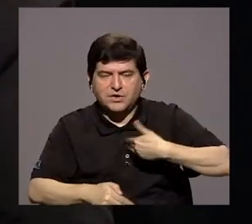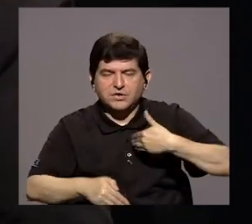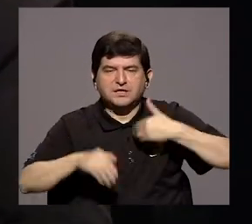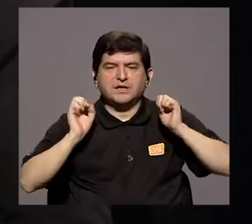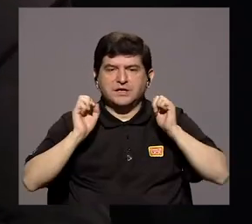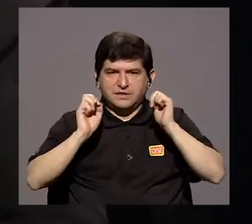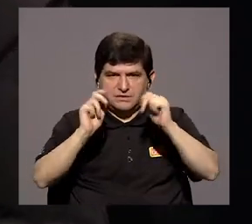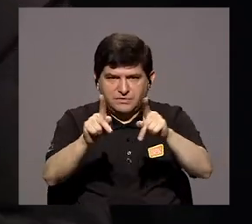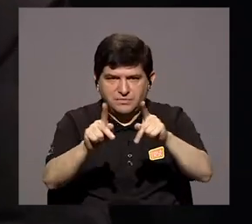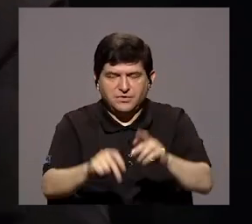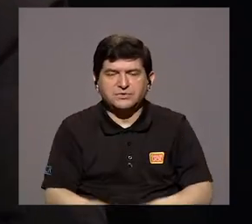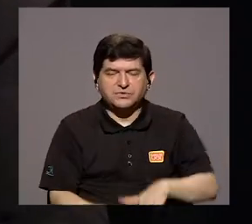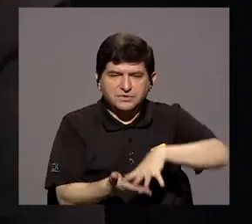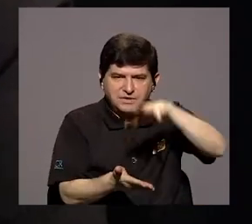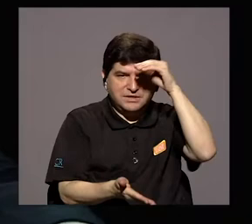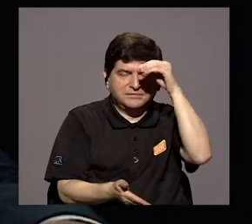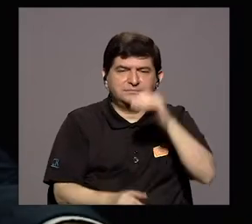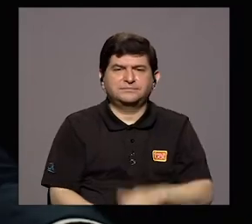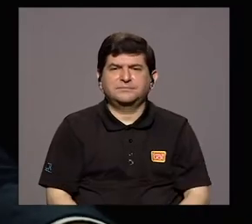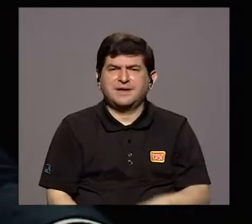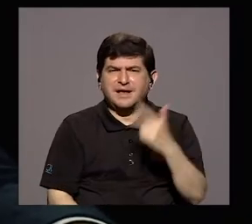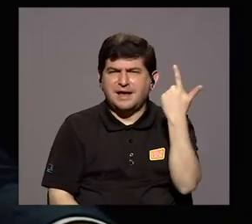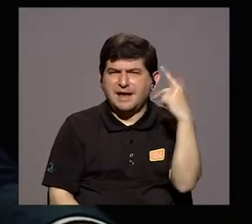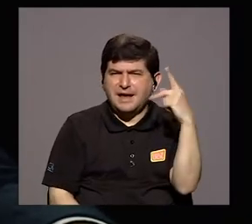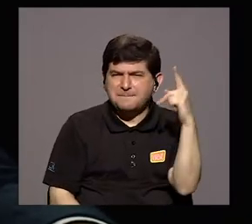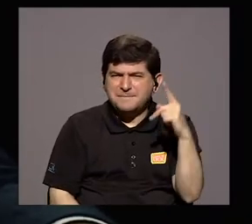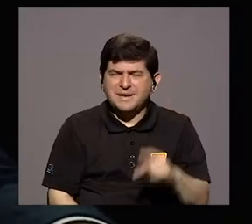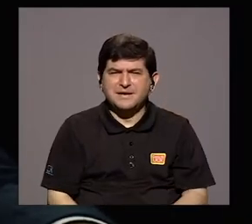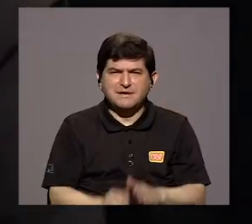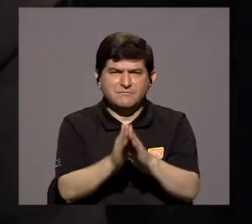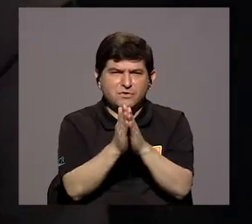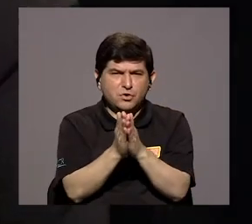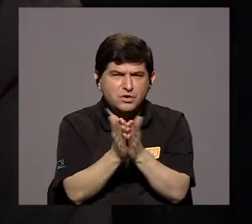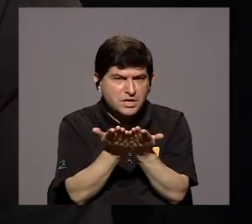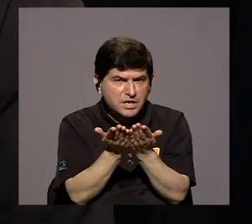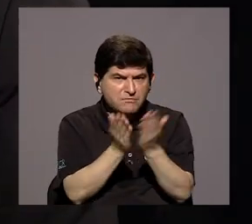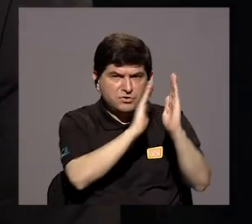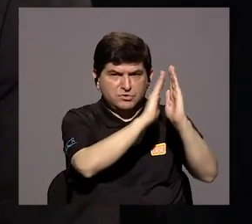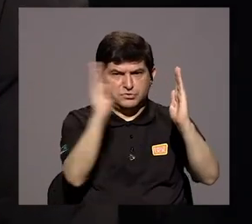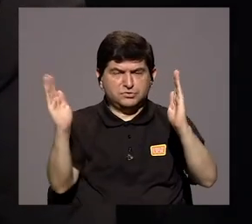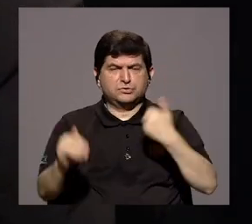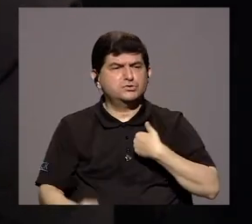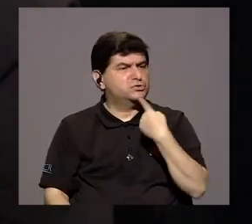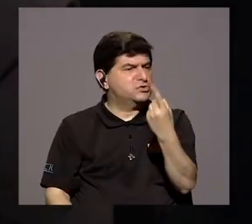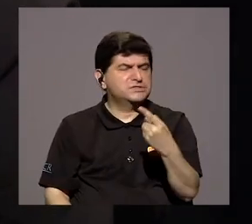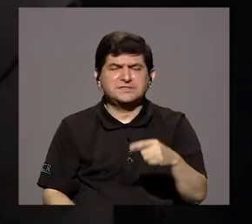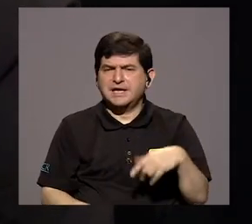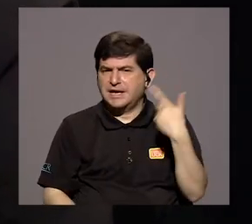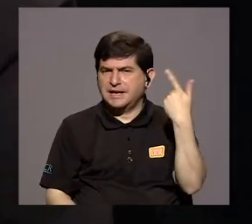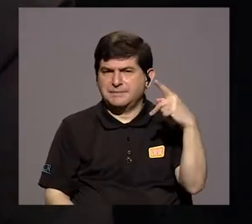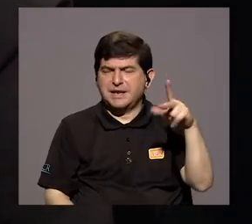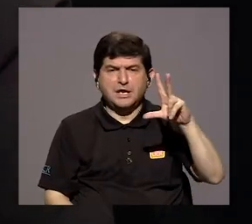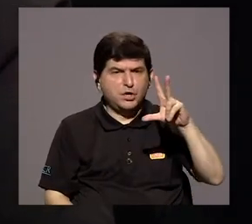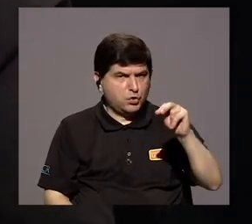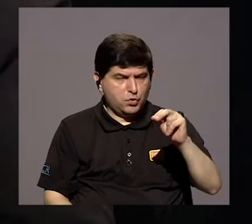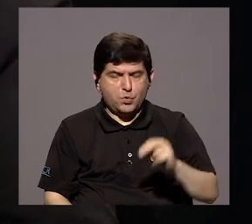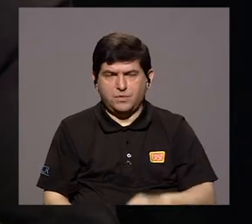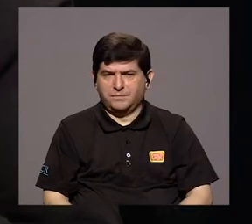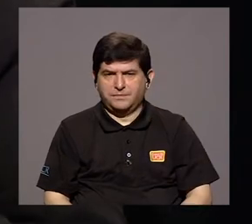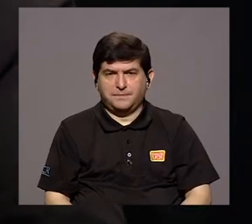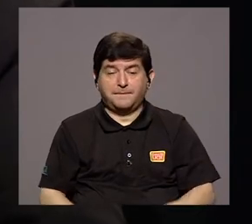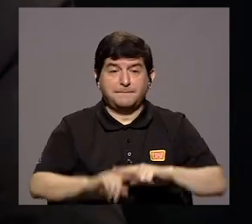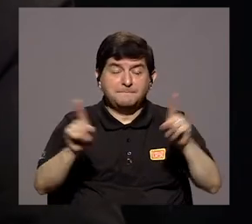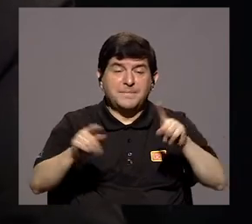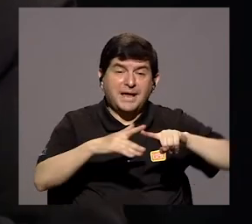posibilidad de aprendizaje y demás. ¿Están en peligro los libros de la biblioteca? No diría que peligro, diría que es un proceso, digamos,